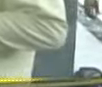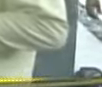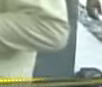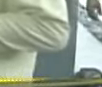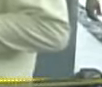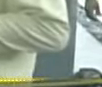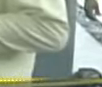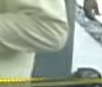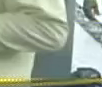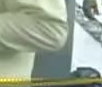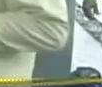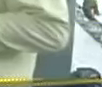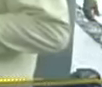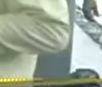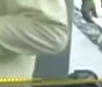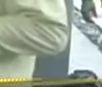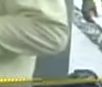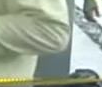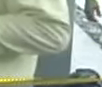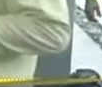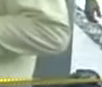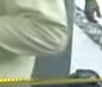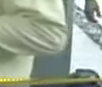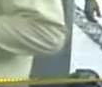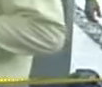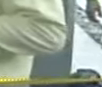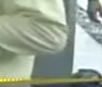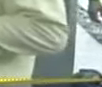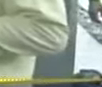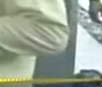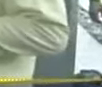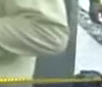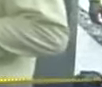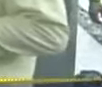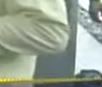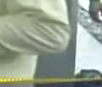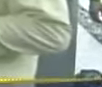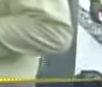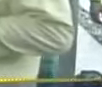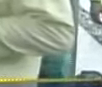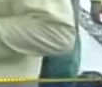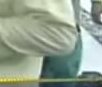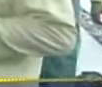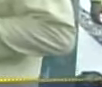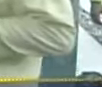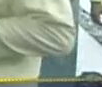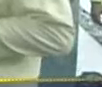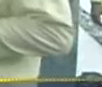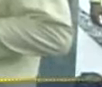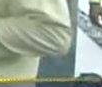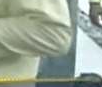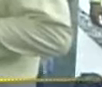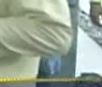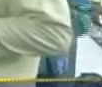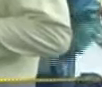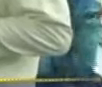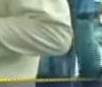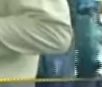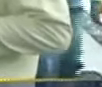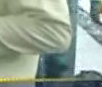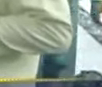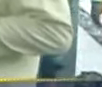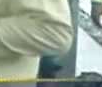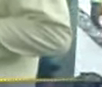remodelación, gracias a esta alianza, nos permite pues que enfermería se visibilice Que siempre ha sido nuestra meta Y bueno,